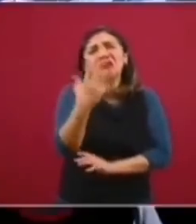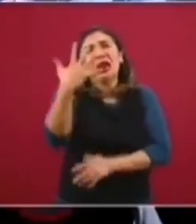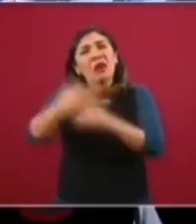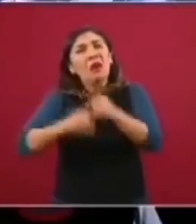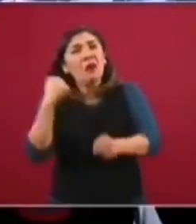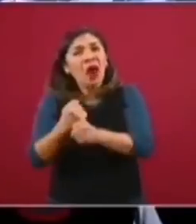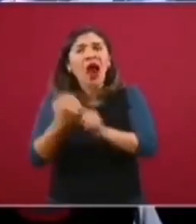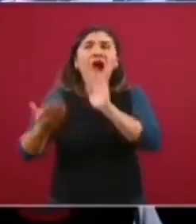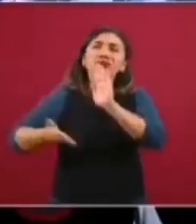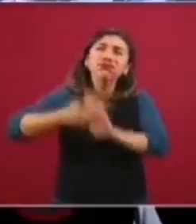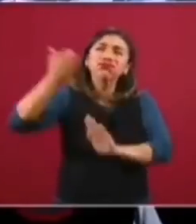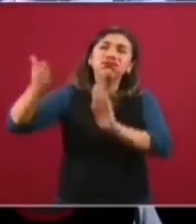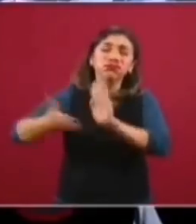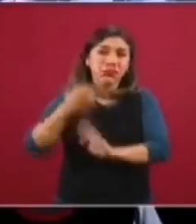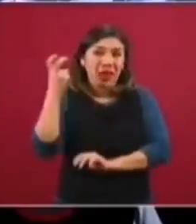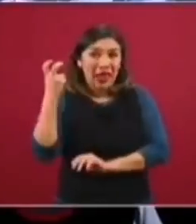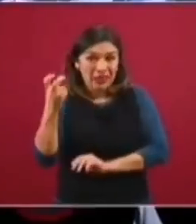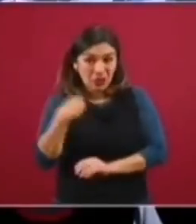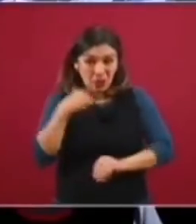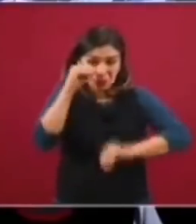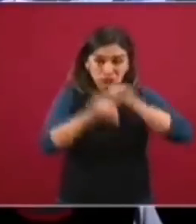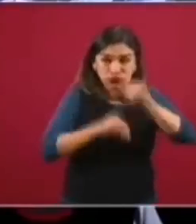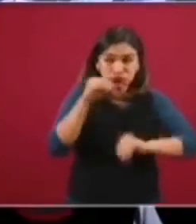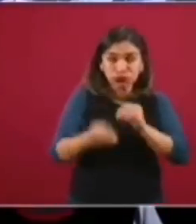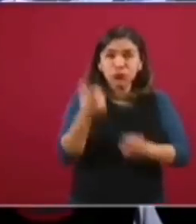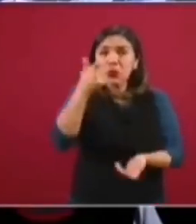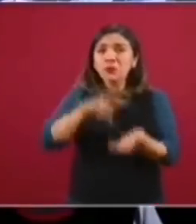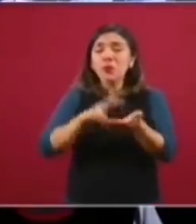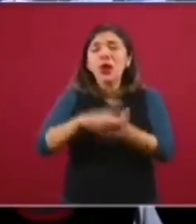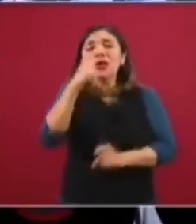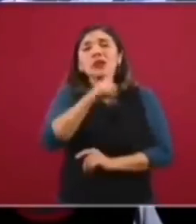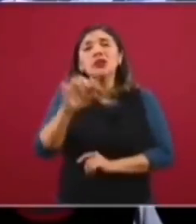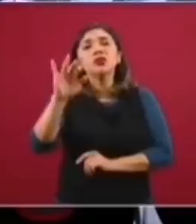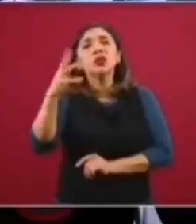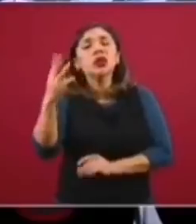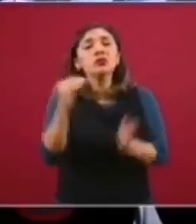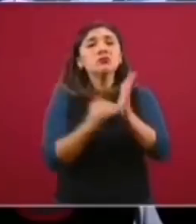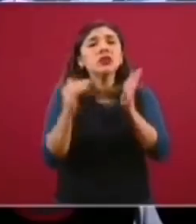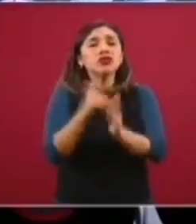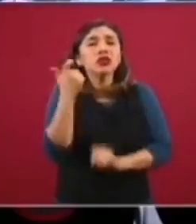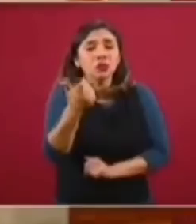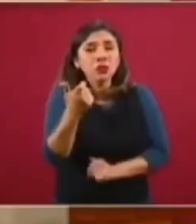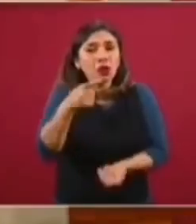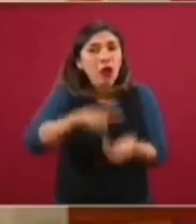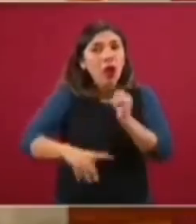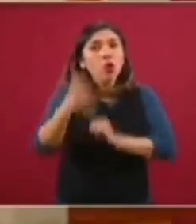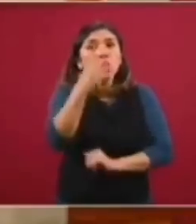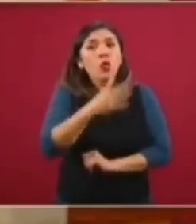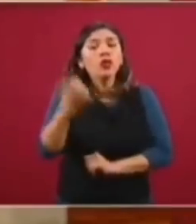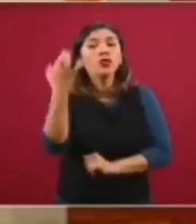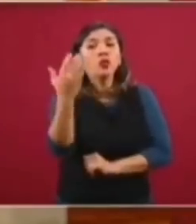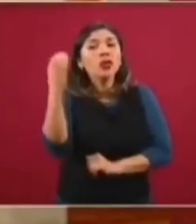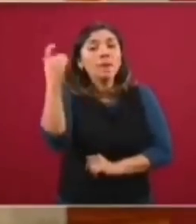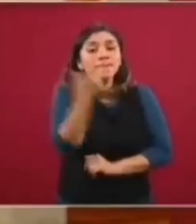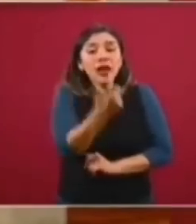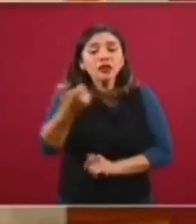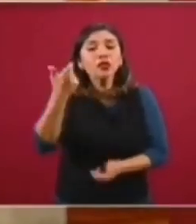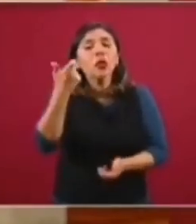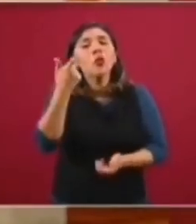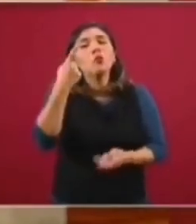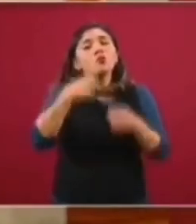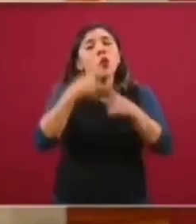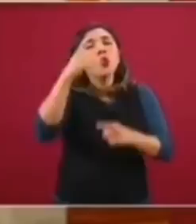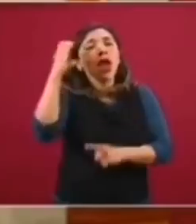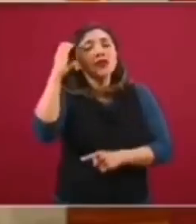construirse. Estas camas nos costaron 153 millones de pesos. Son 450 pesos por cama. Es muy abajo